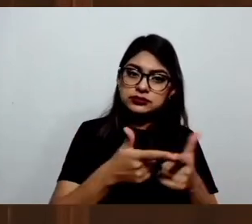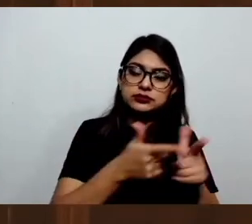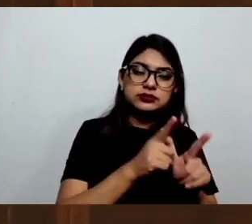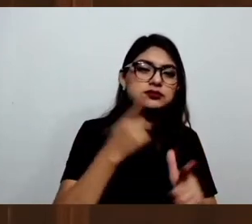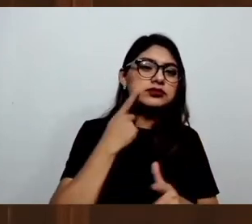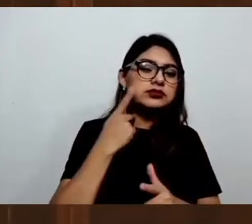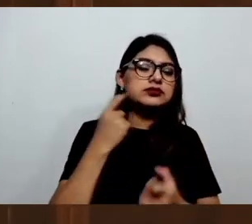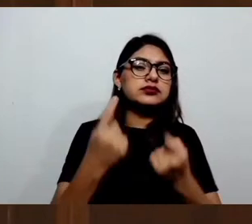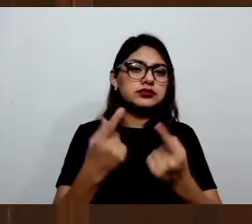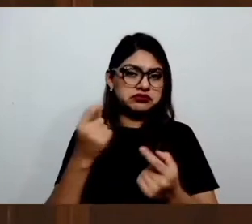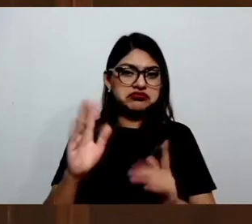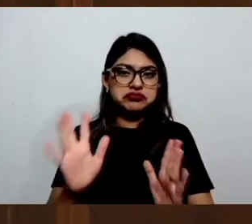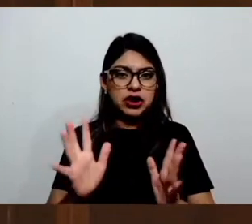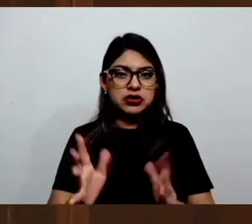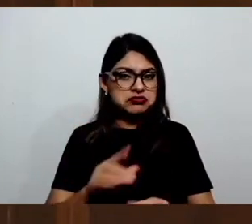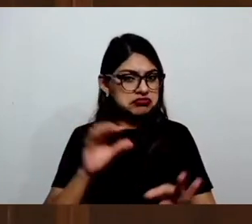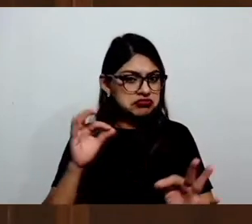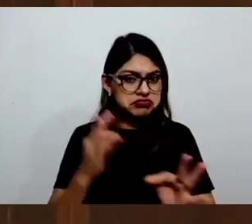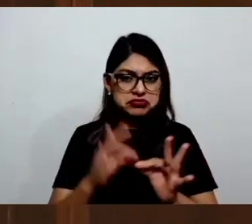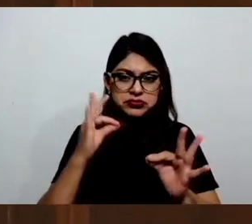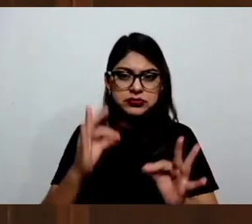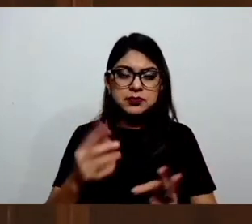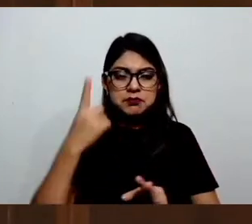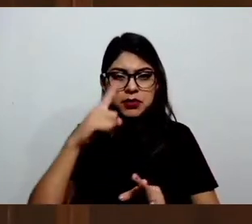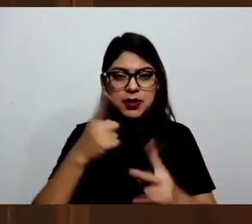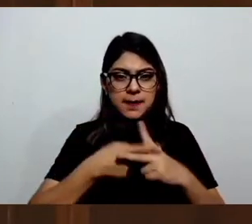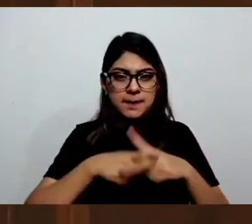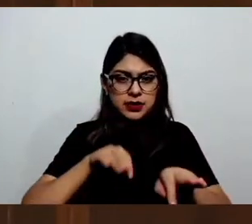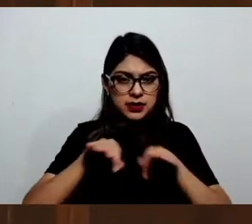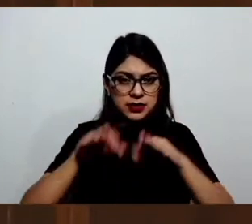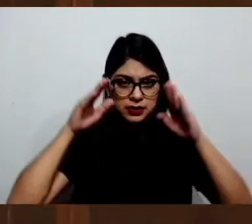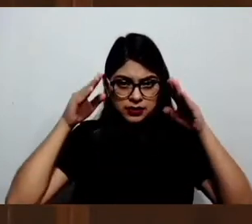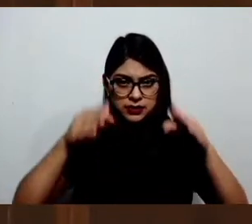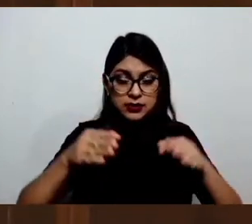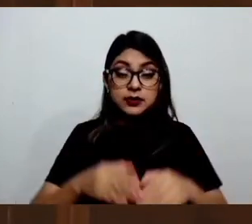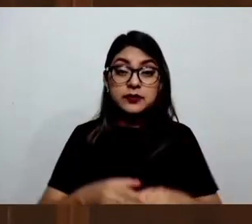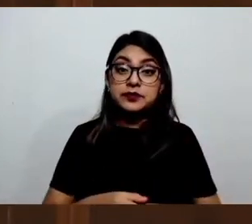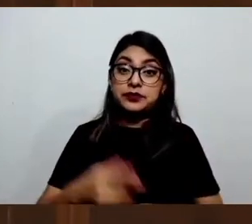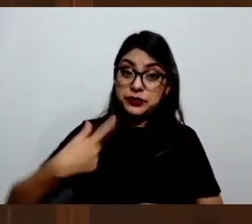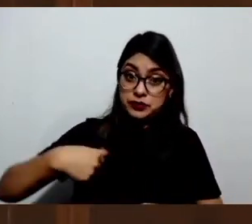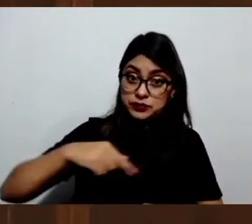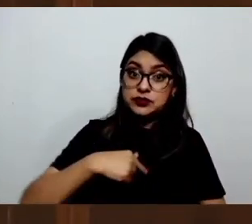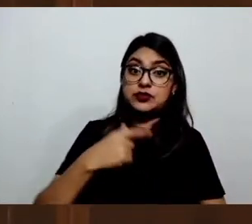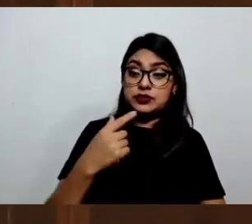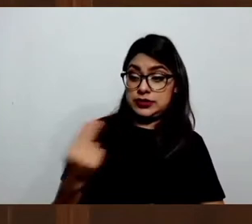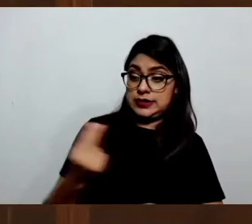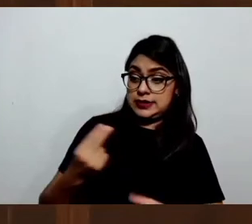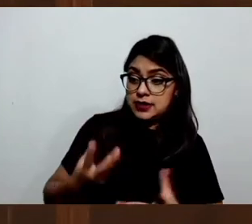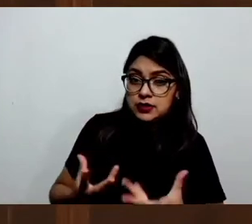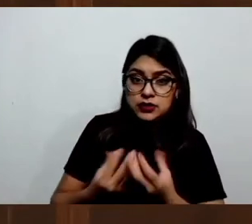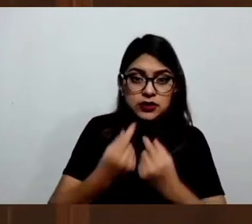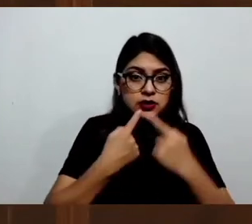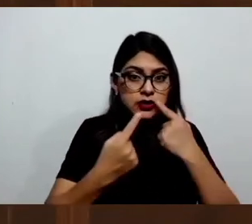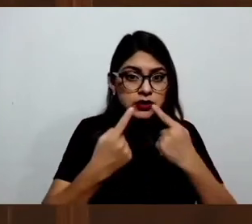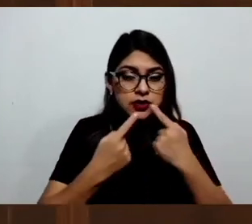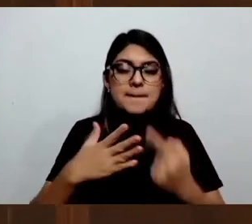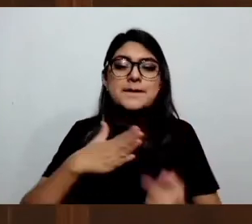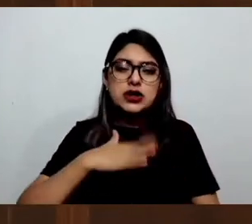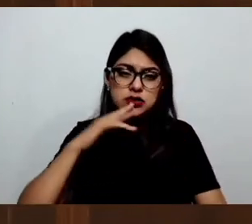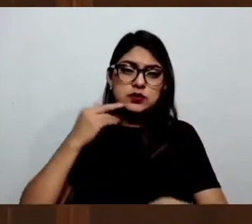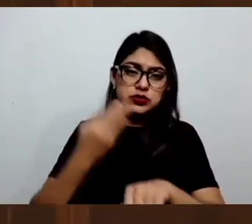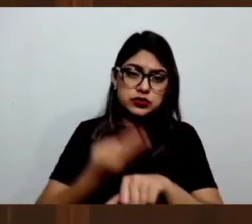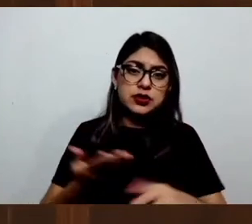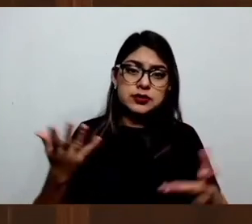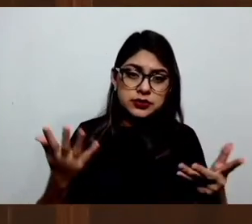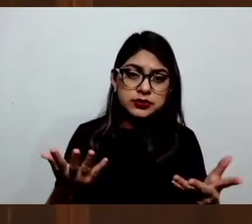Y quienes tengamos que trabajarlo lo vamos a trabajar, es nuestra responsabilidad. Yo por eso creo que lo que